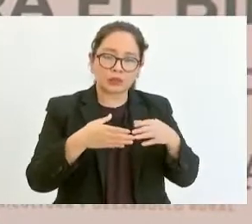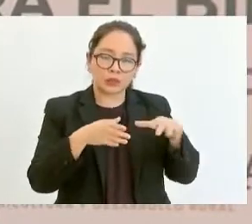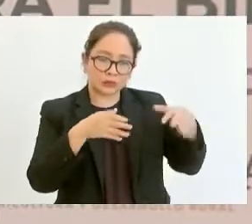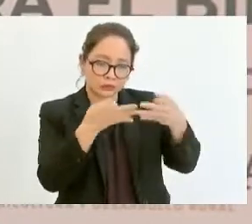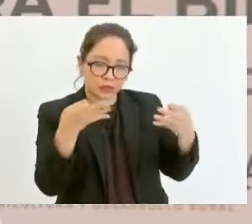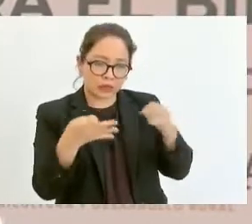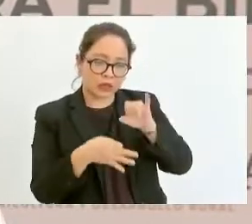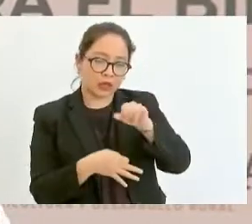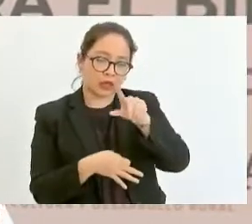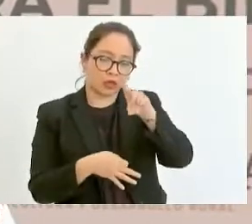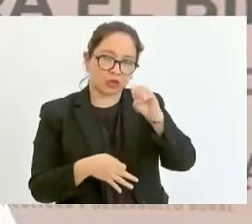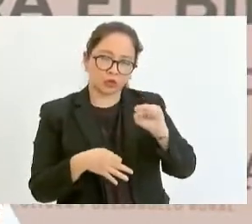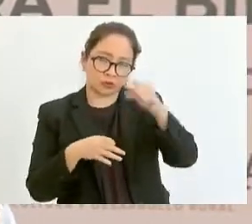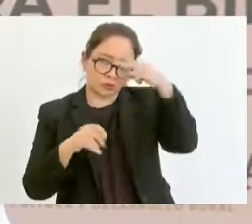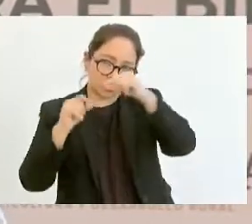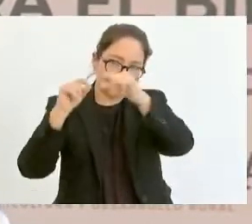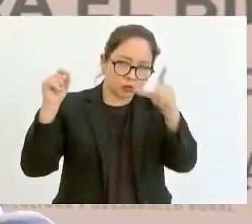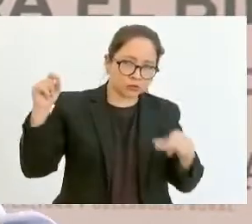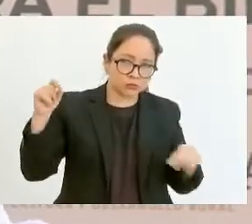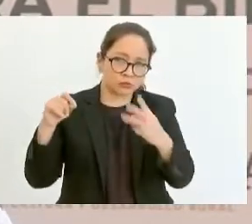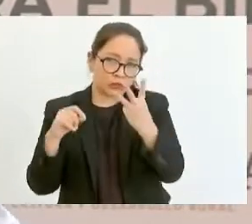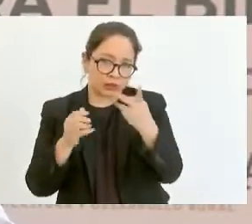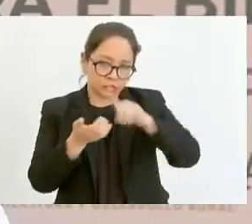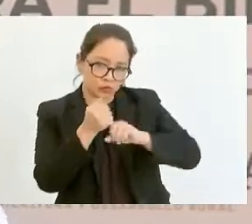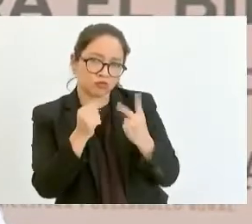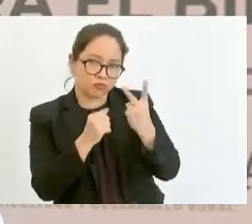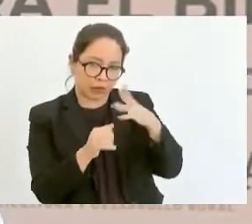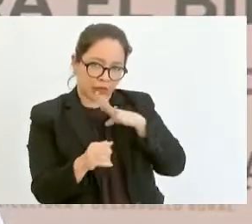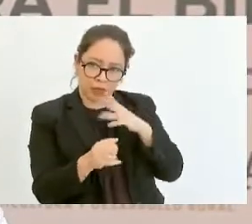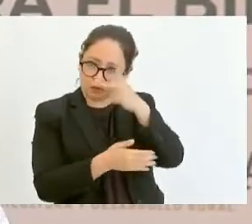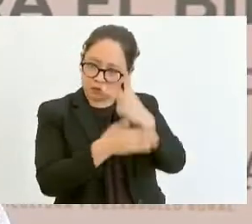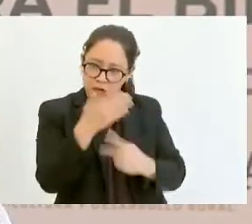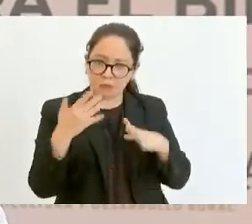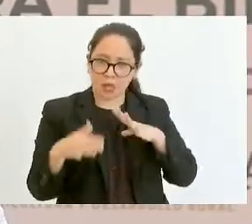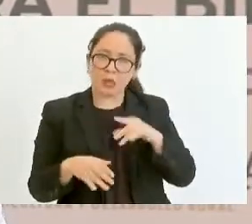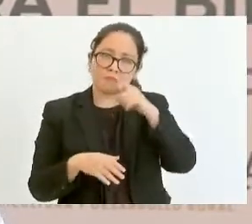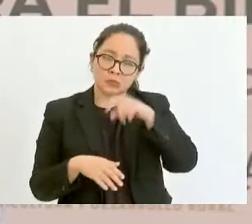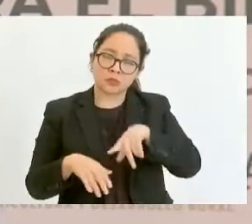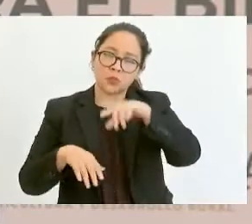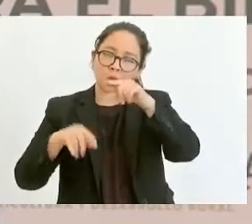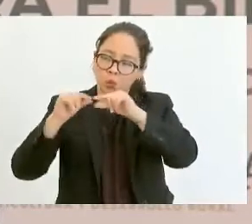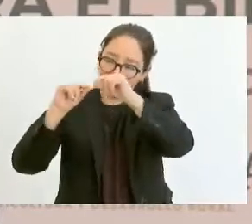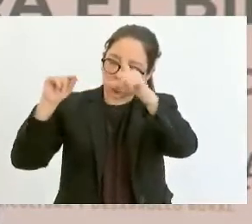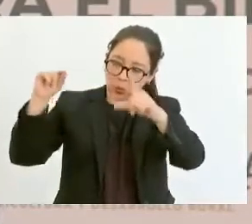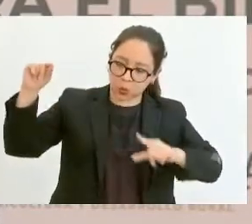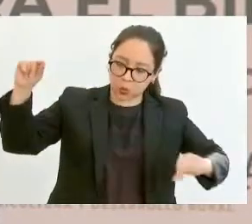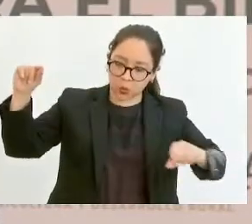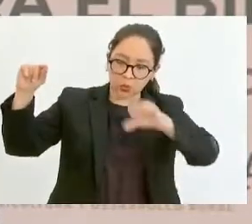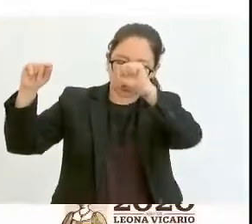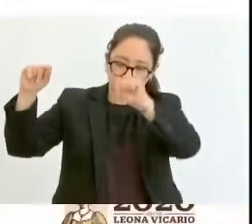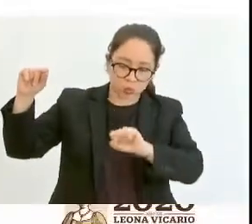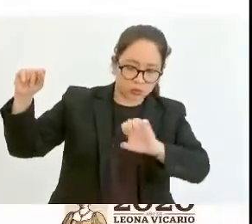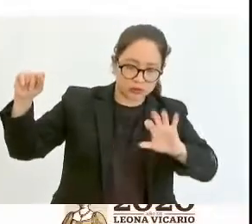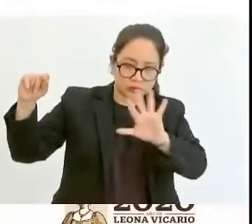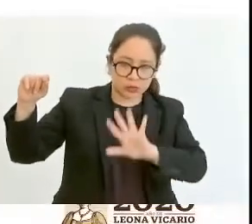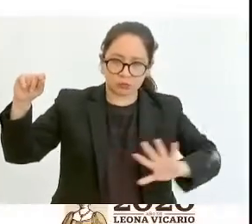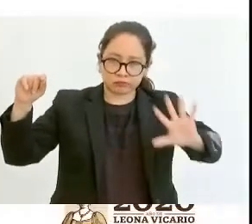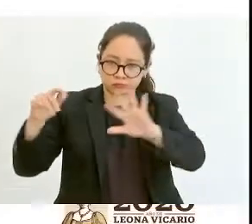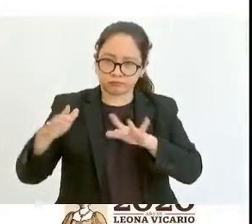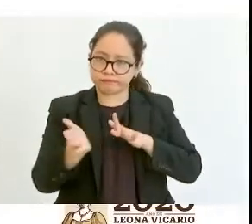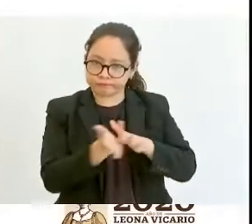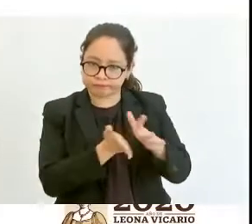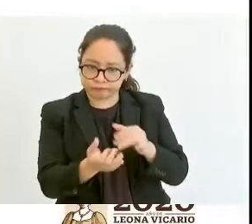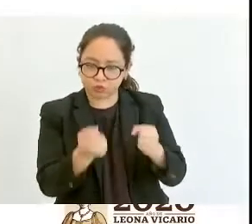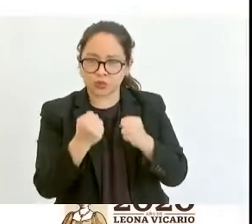mayor parte en el sur sureste del país. ¿A quién hemos apoyado? La mayor parte, 85